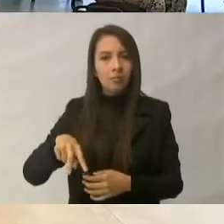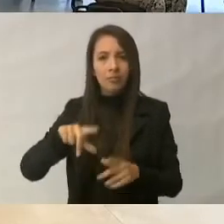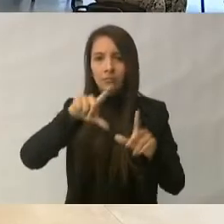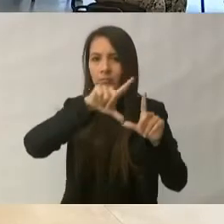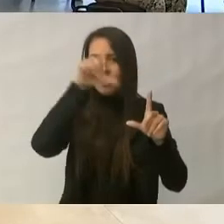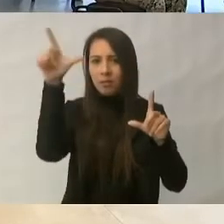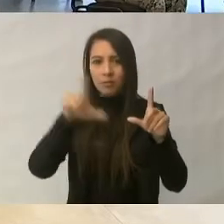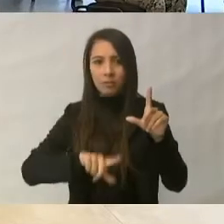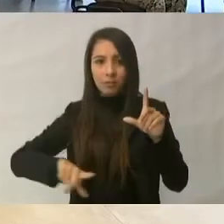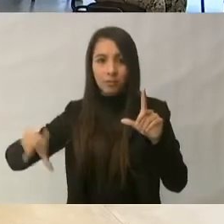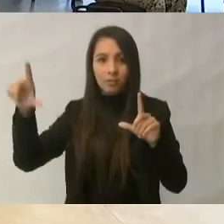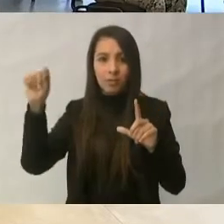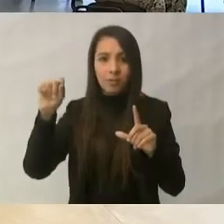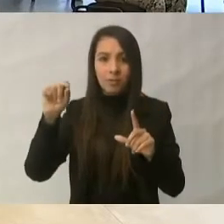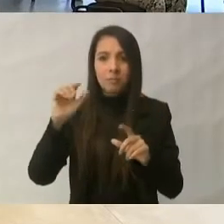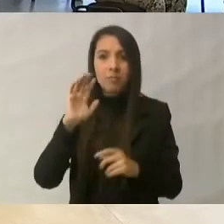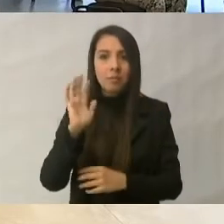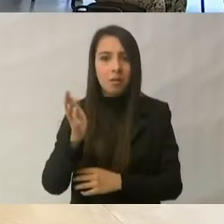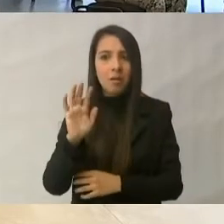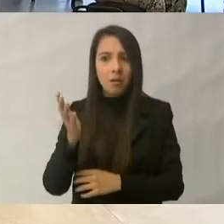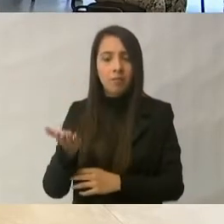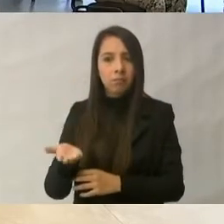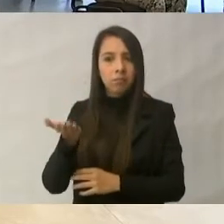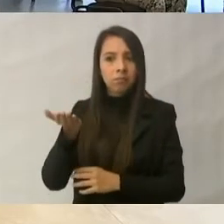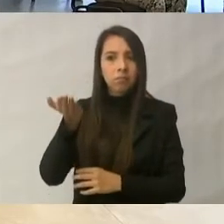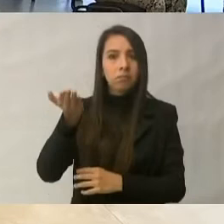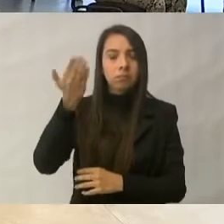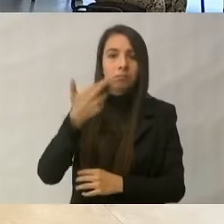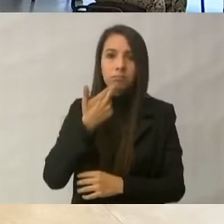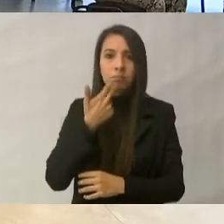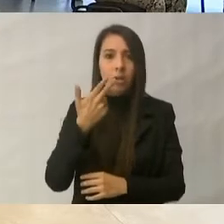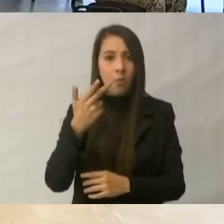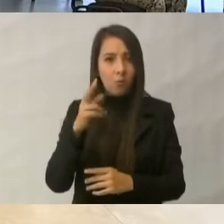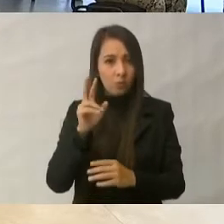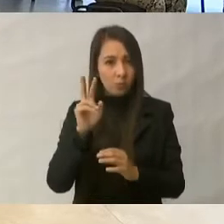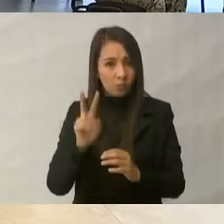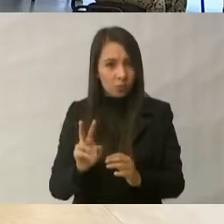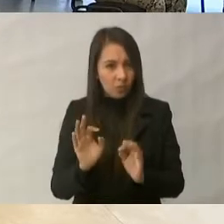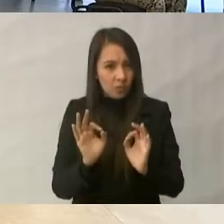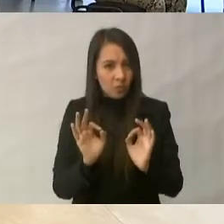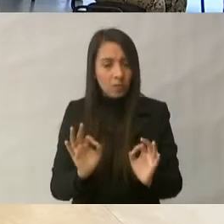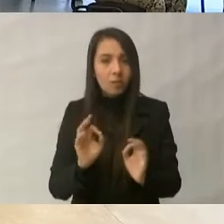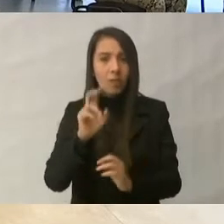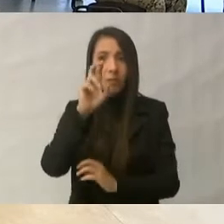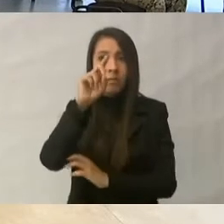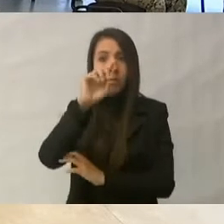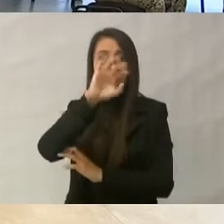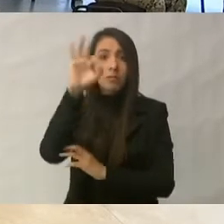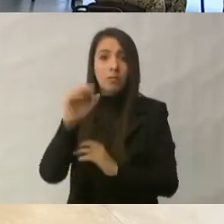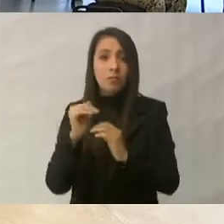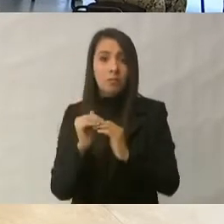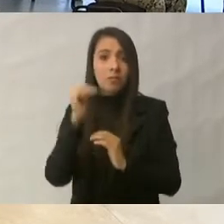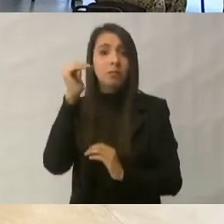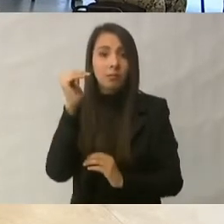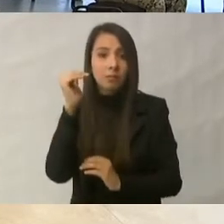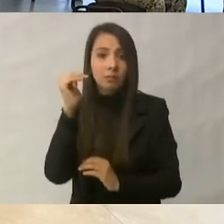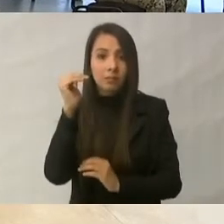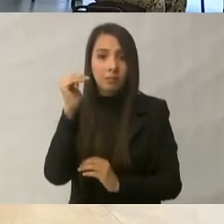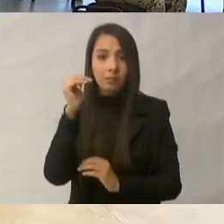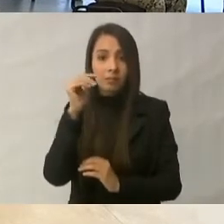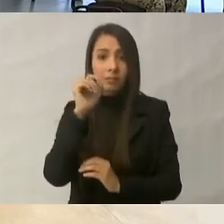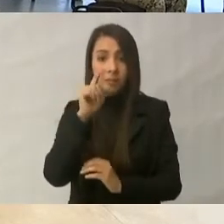nacional ha aumentado en términos reales en 30% desde que estamos en el gobierno.